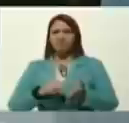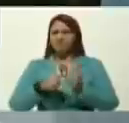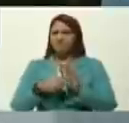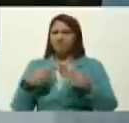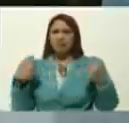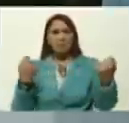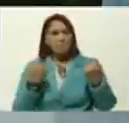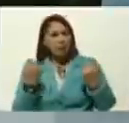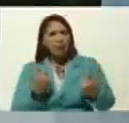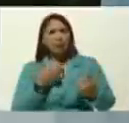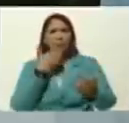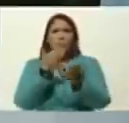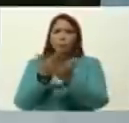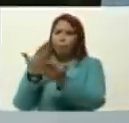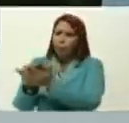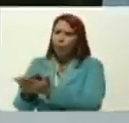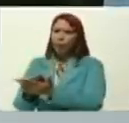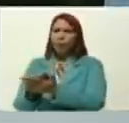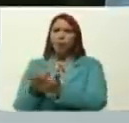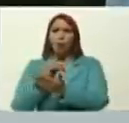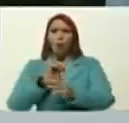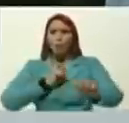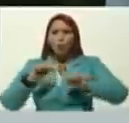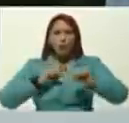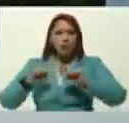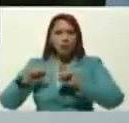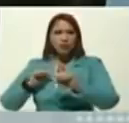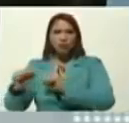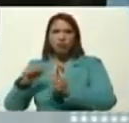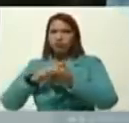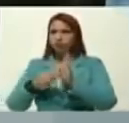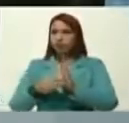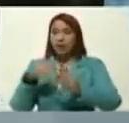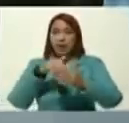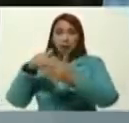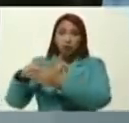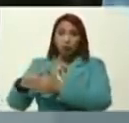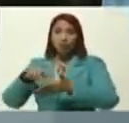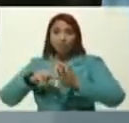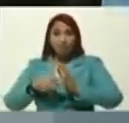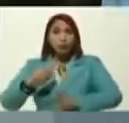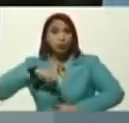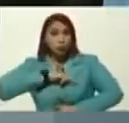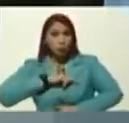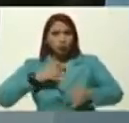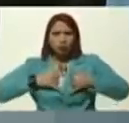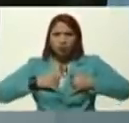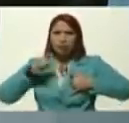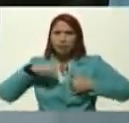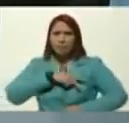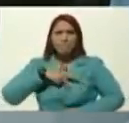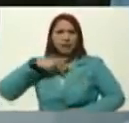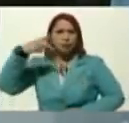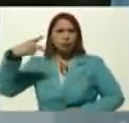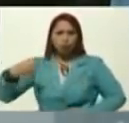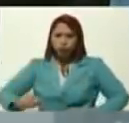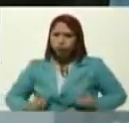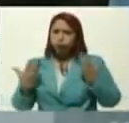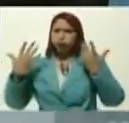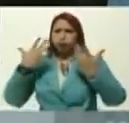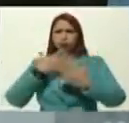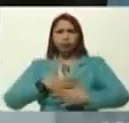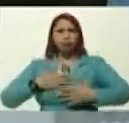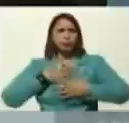campaña, propuesta, movilizaciones, las elecciones, para nosotros, es pasión, es emoción,